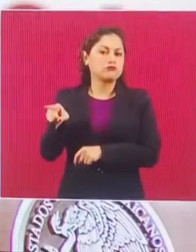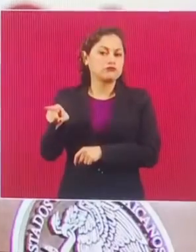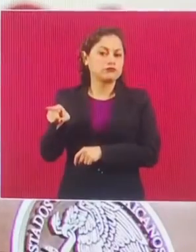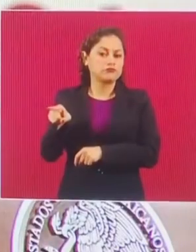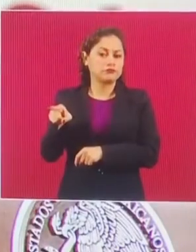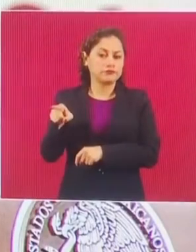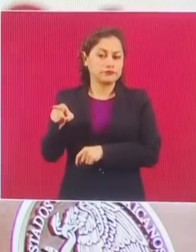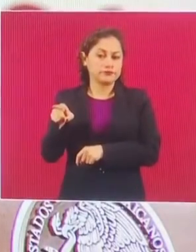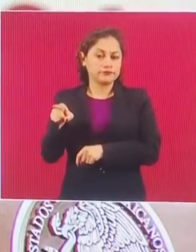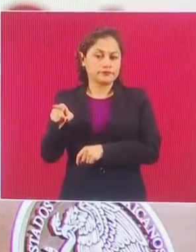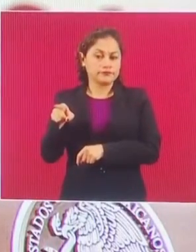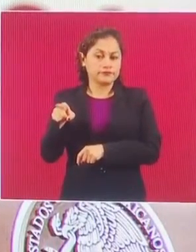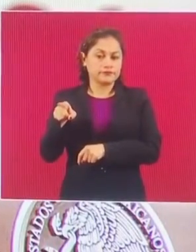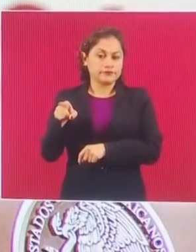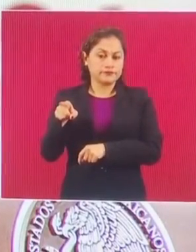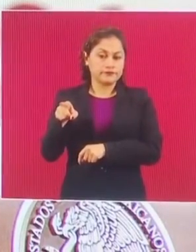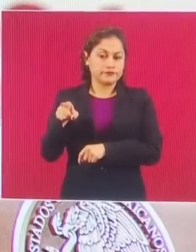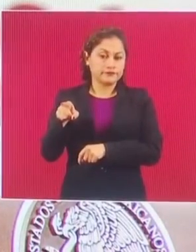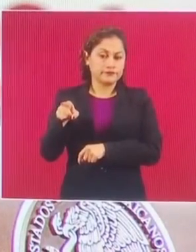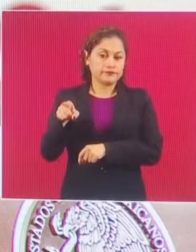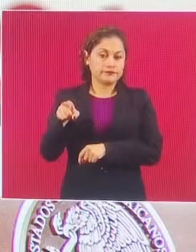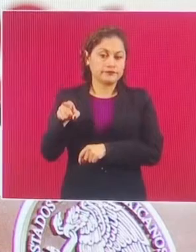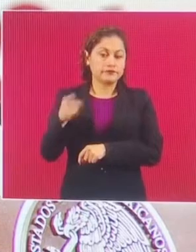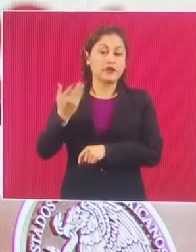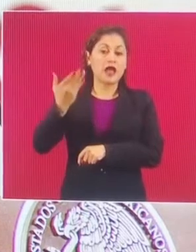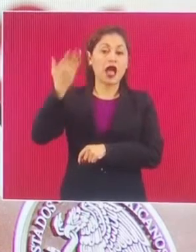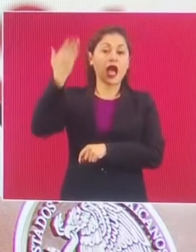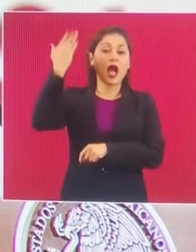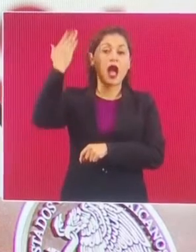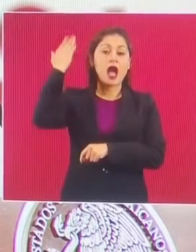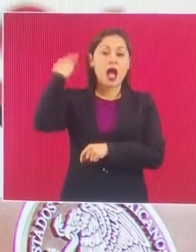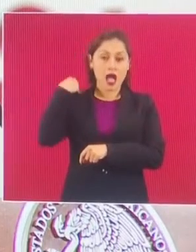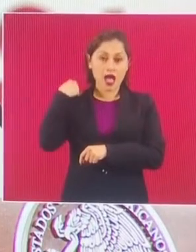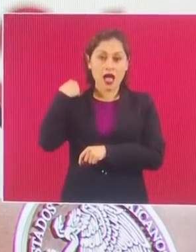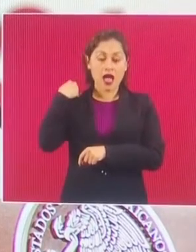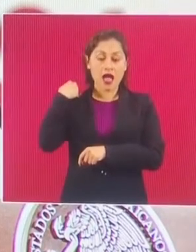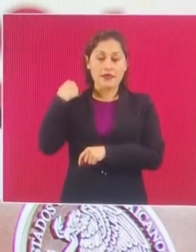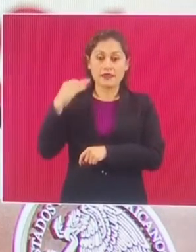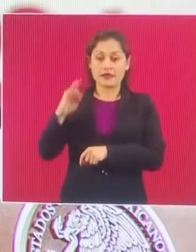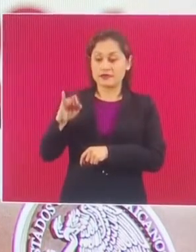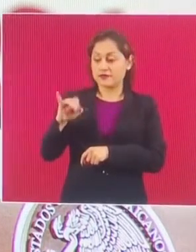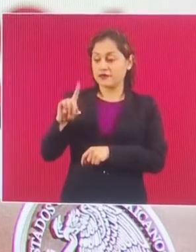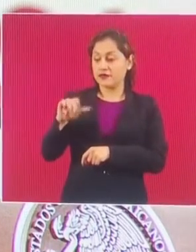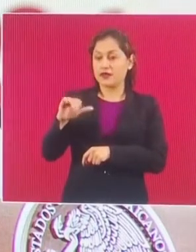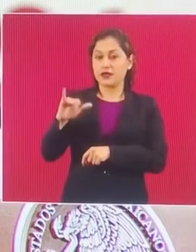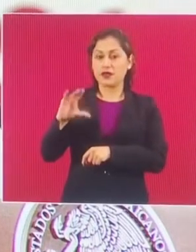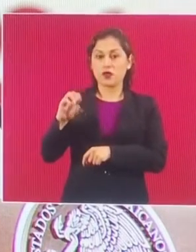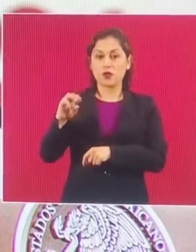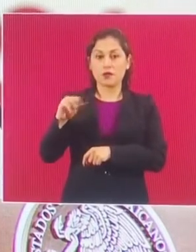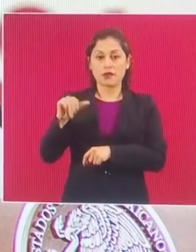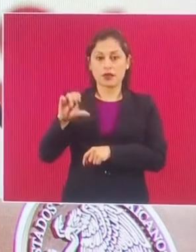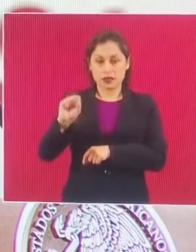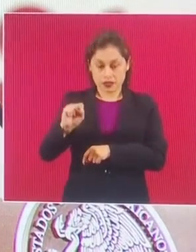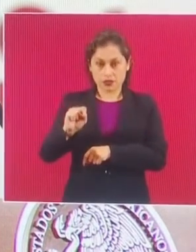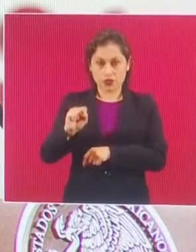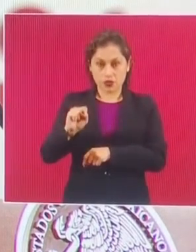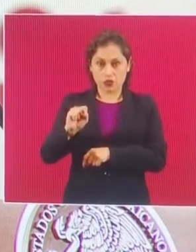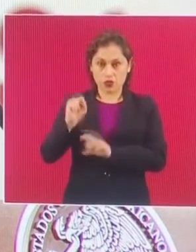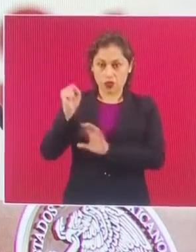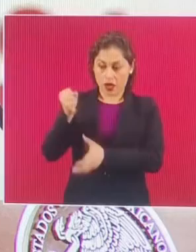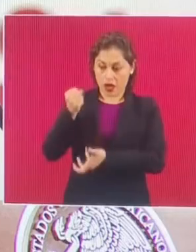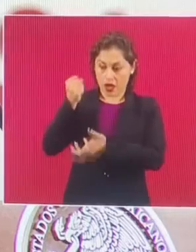quienes recibían apoyo en el fideicomiso que desapareció,